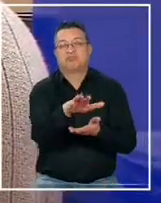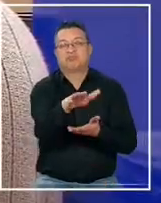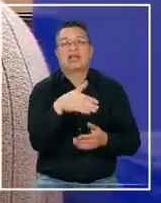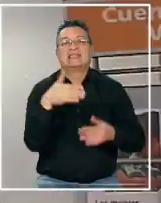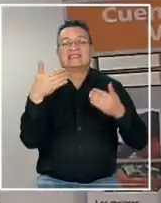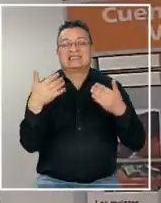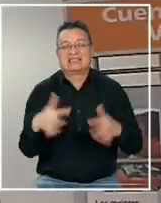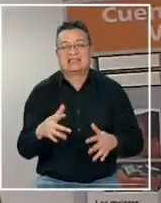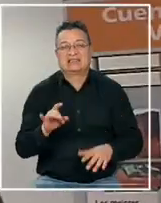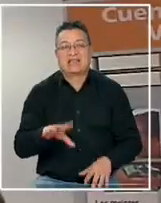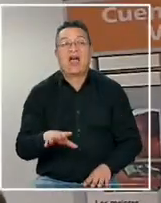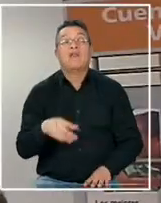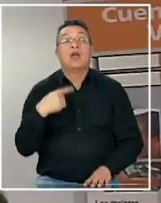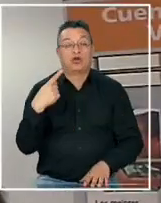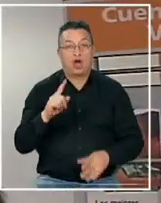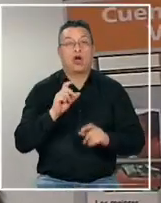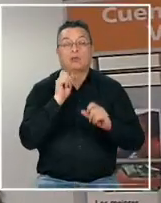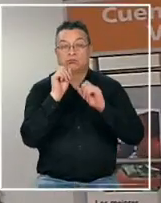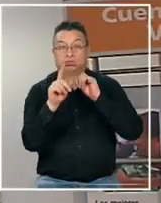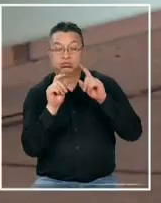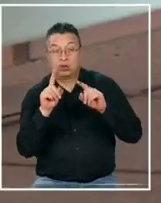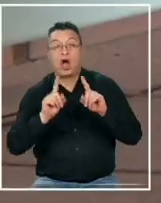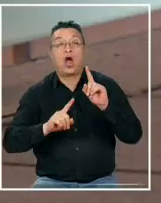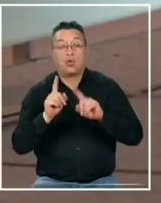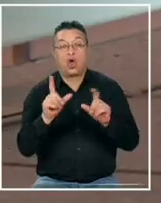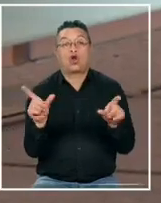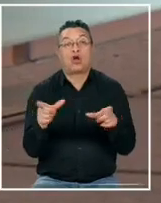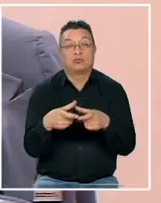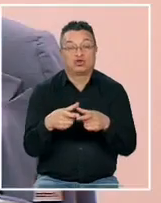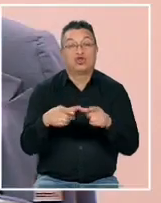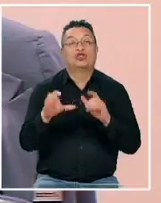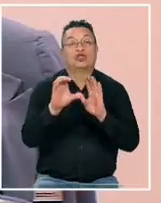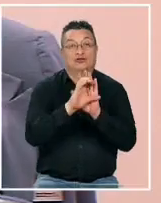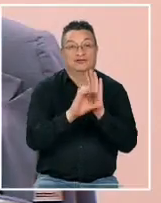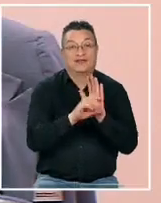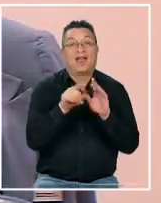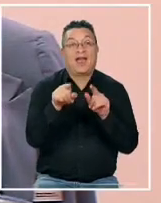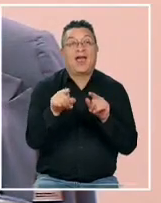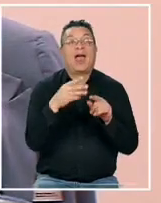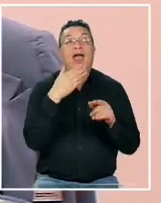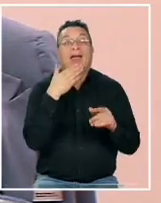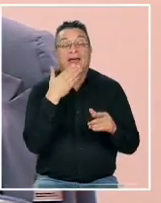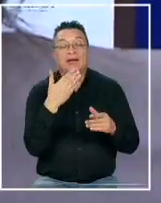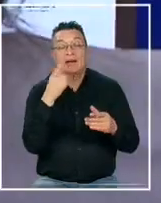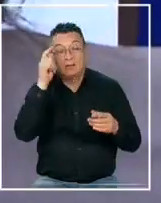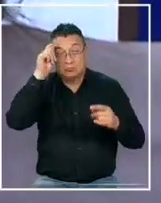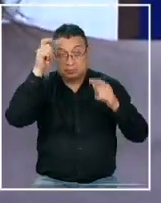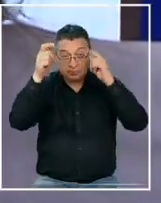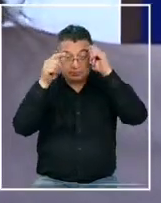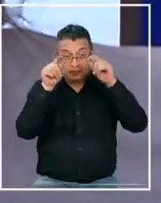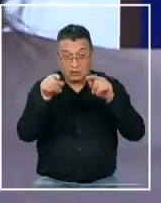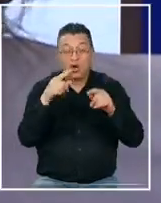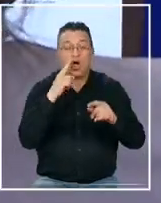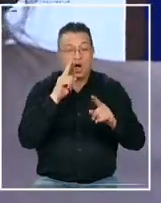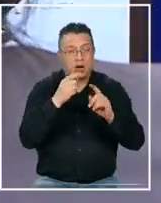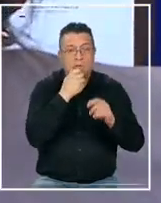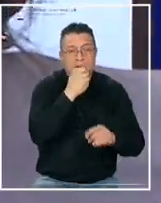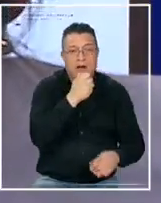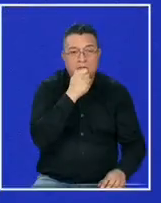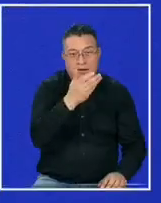reacciones de parte de parlamentarios, integrantes de la Comisión de Constitución y también autores de esta iniciativa. Lo revisamos de inmediato.